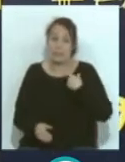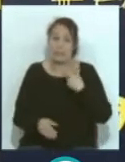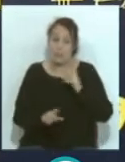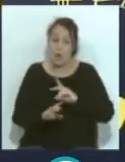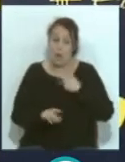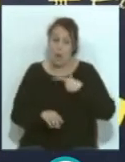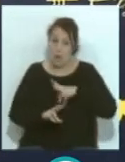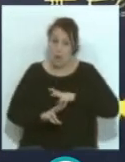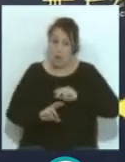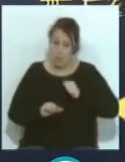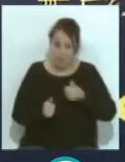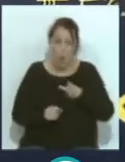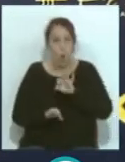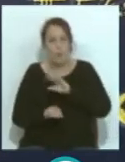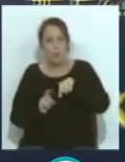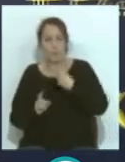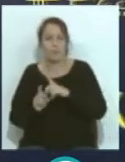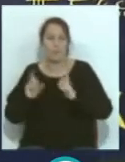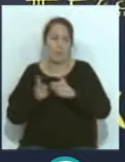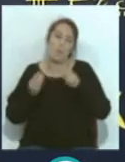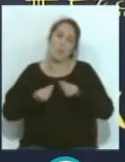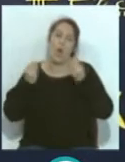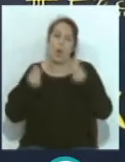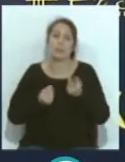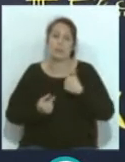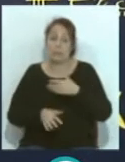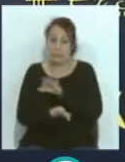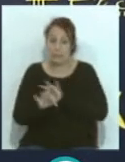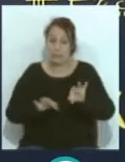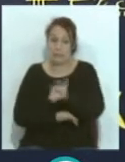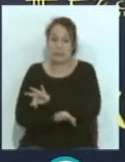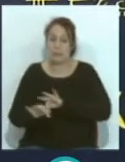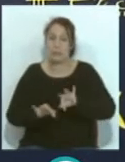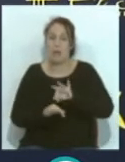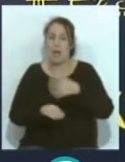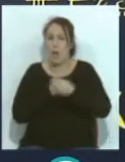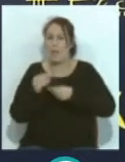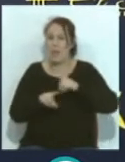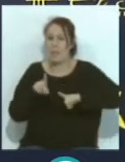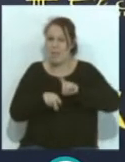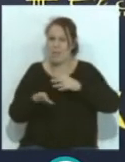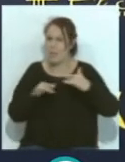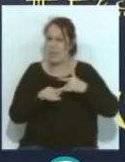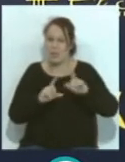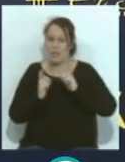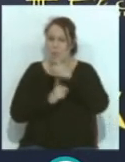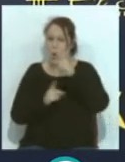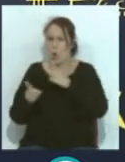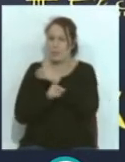después, y bueno, y el equipo en ese aspecto está mejor. Yo los cambios los hago mucho en función del partido y del contrario.